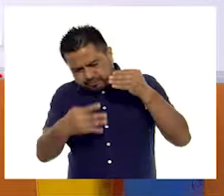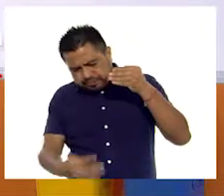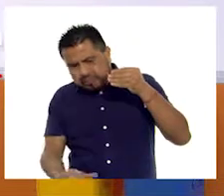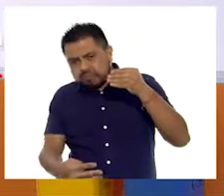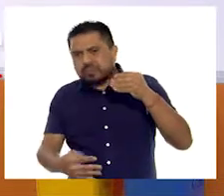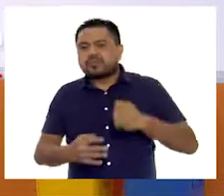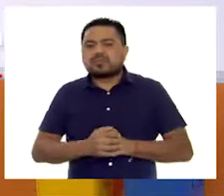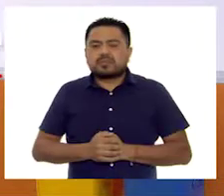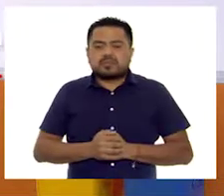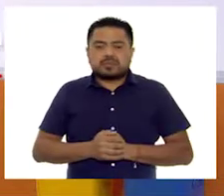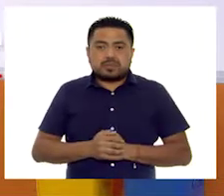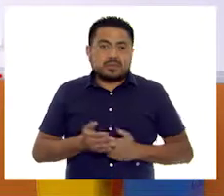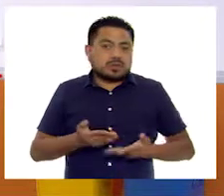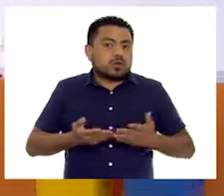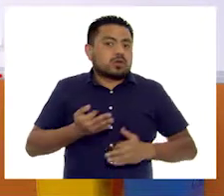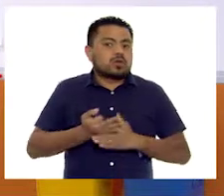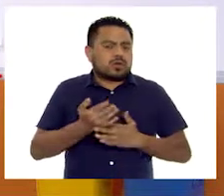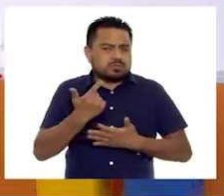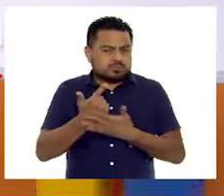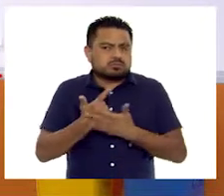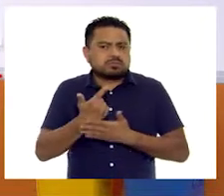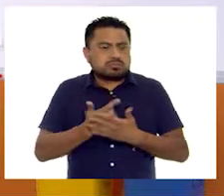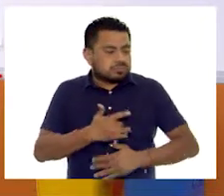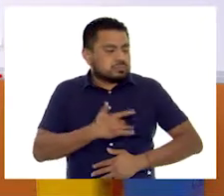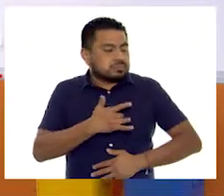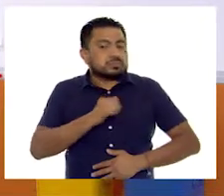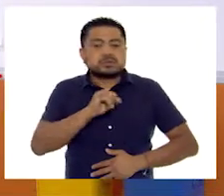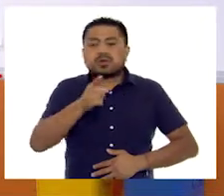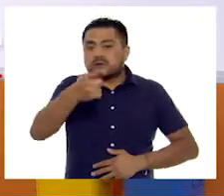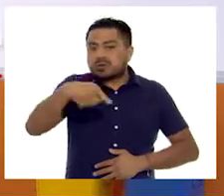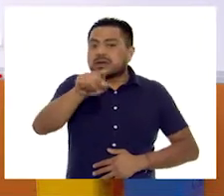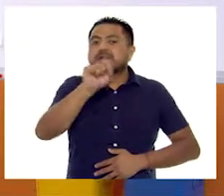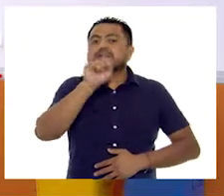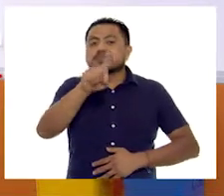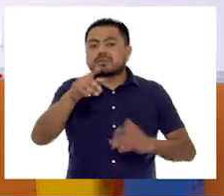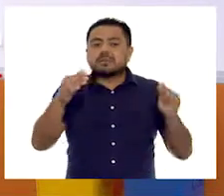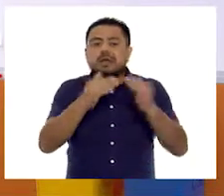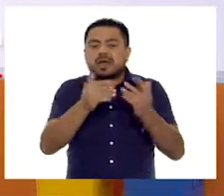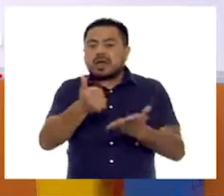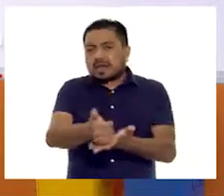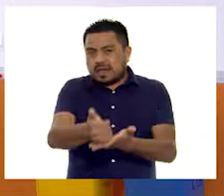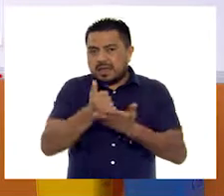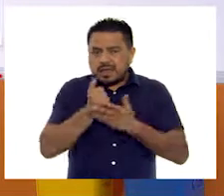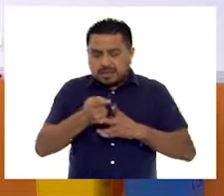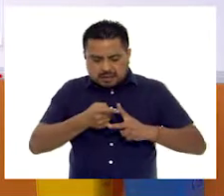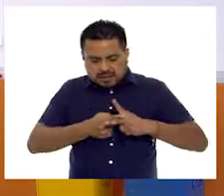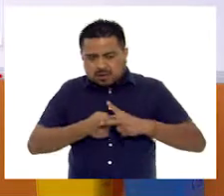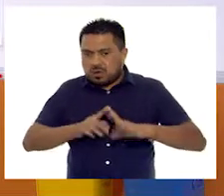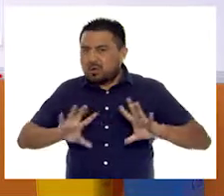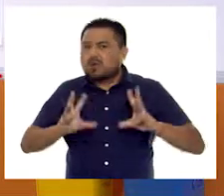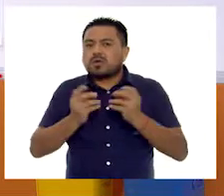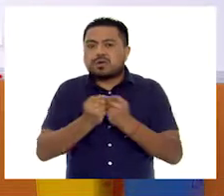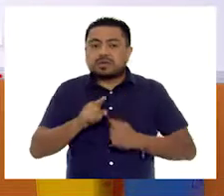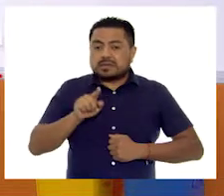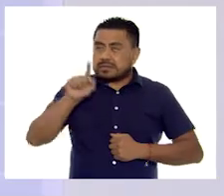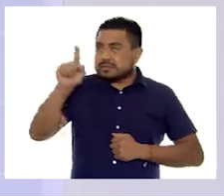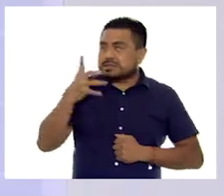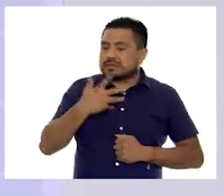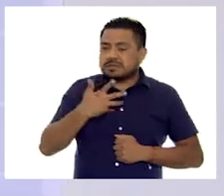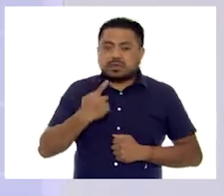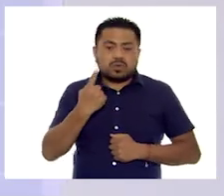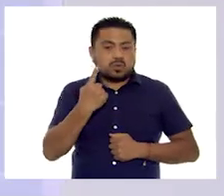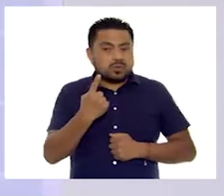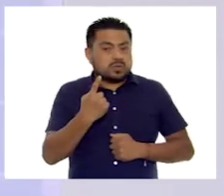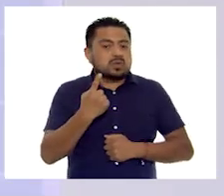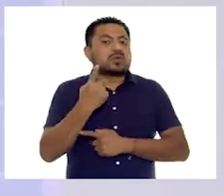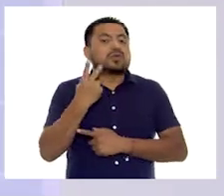nuestra tabla. Perfecto. Entonces, vamos a contarlos. ¿Te parece, Mariana? Sí. Ustedes también en casa ayuden a contar conmigo. Y tenemos aquí, uno,